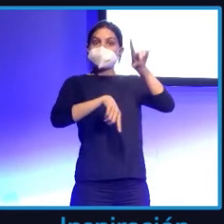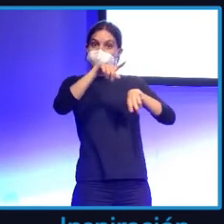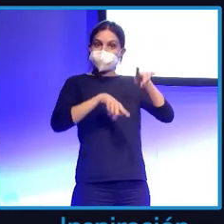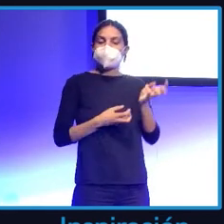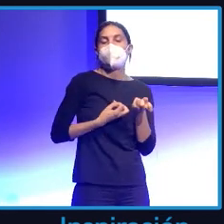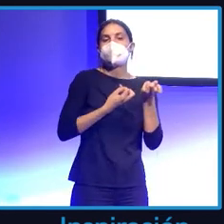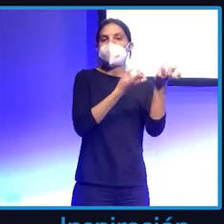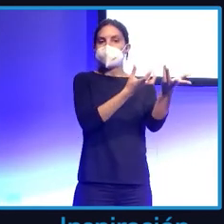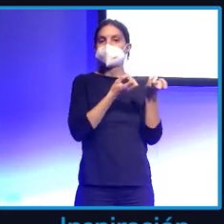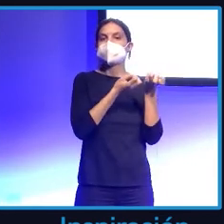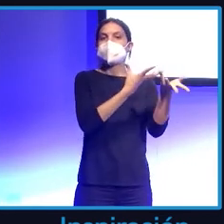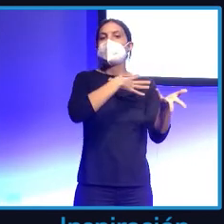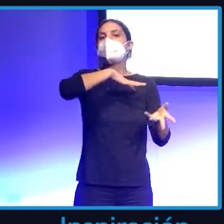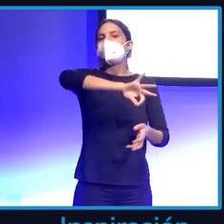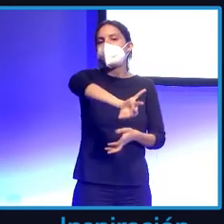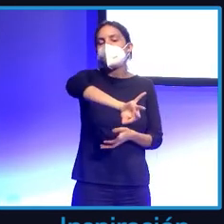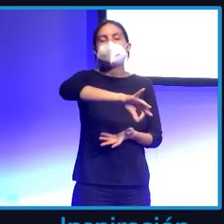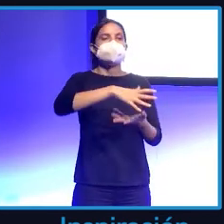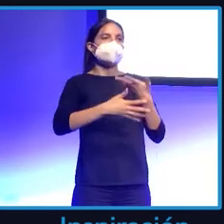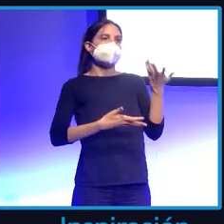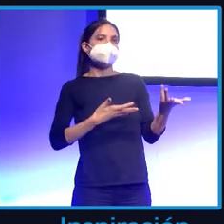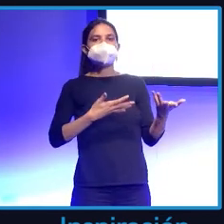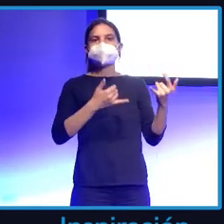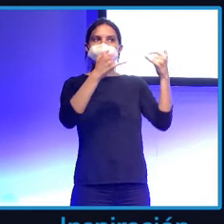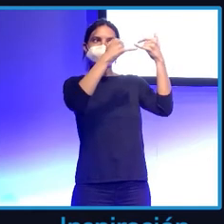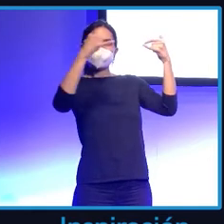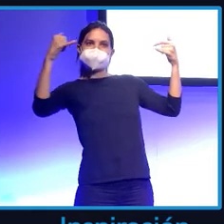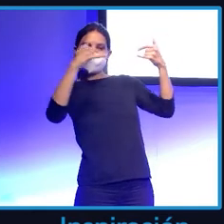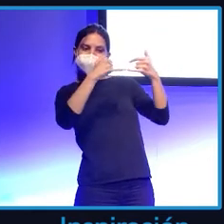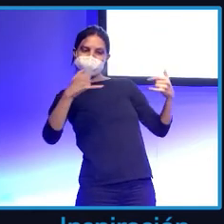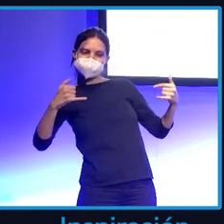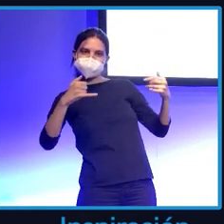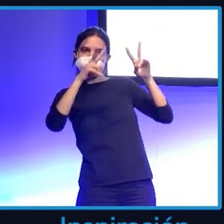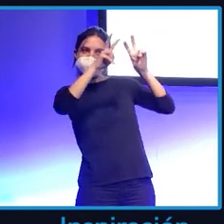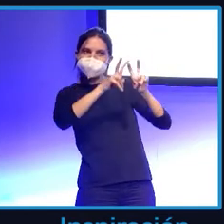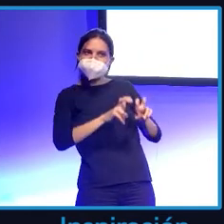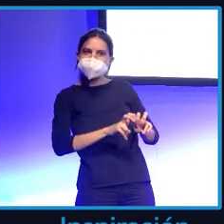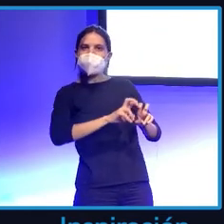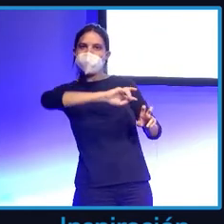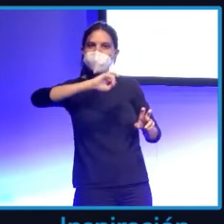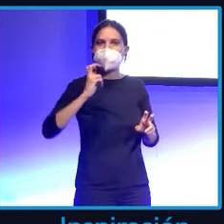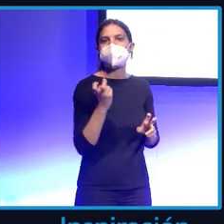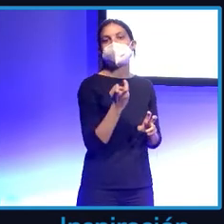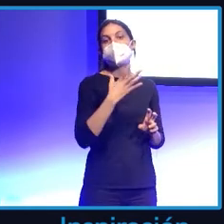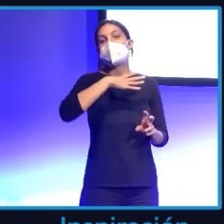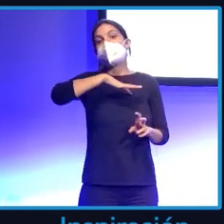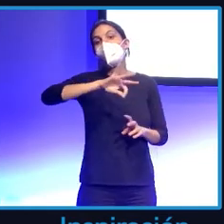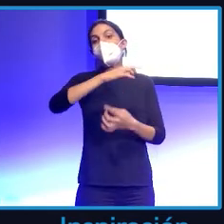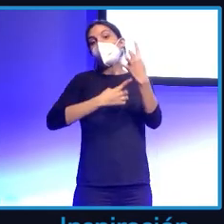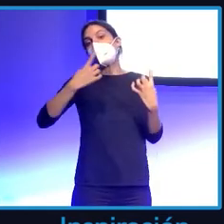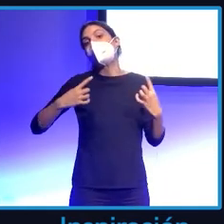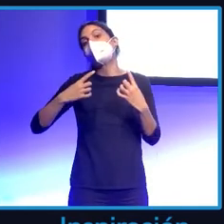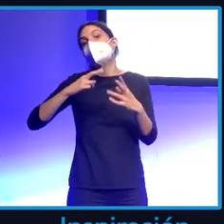generar, pues, diferentes líneas de investigación que pueden obtenerse algún resultado interesante.